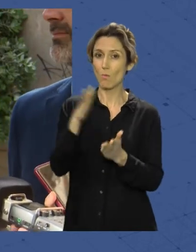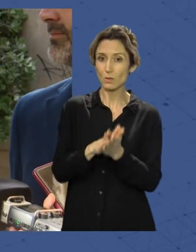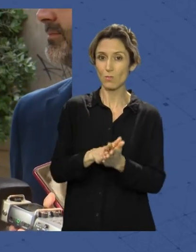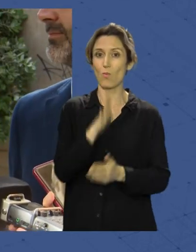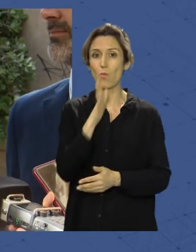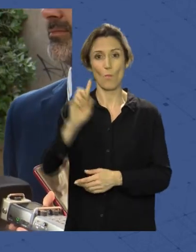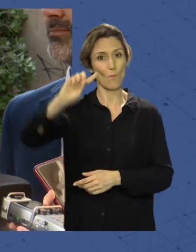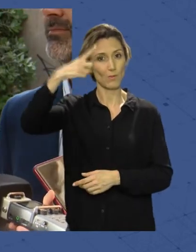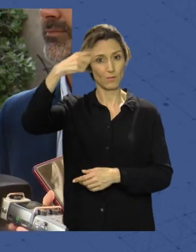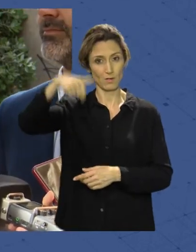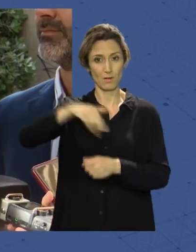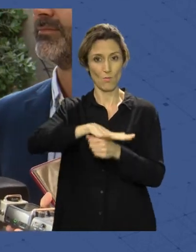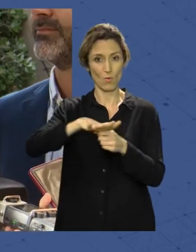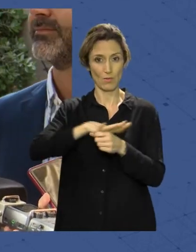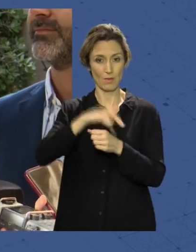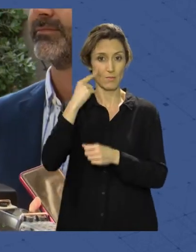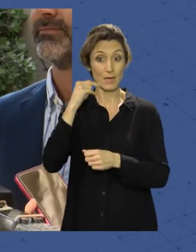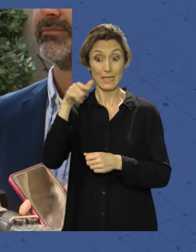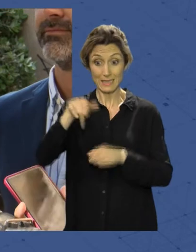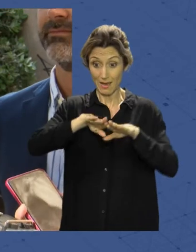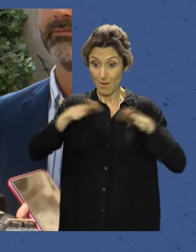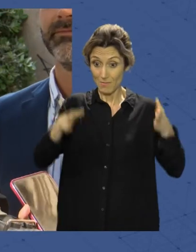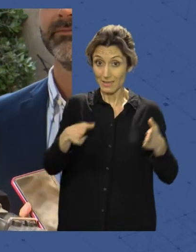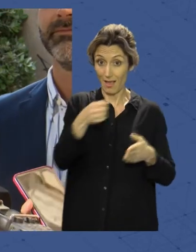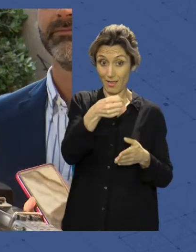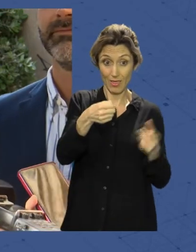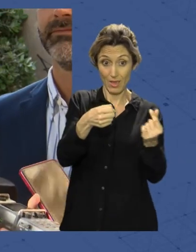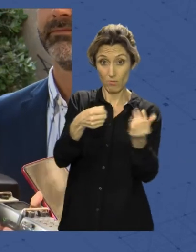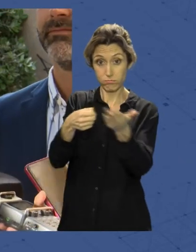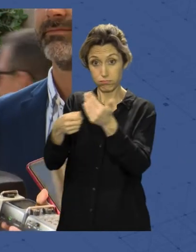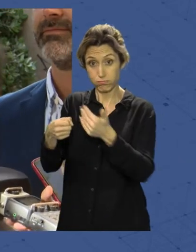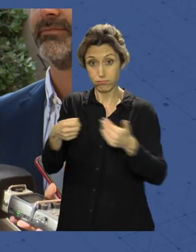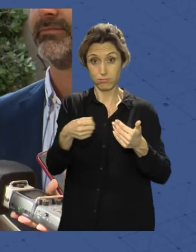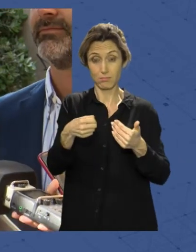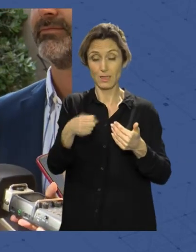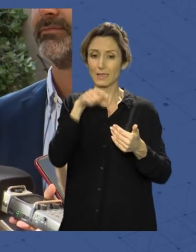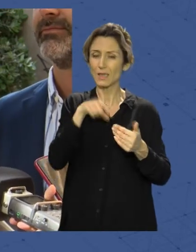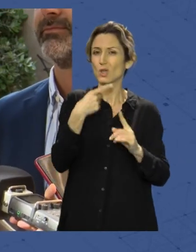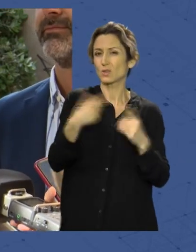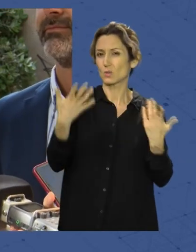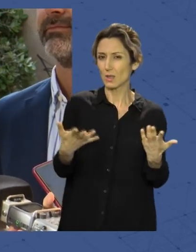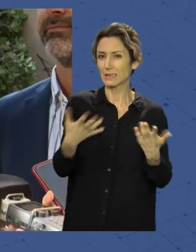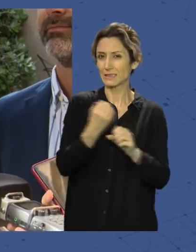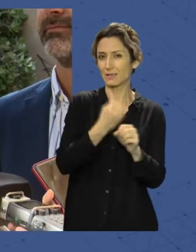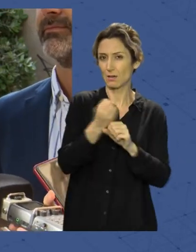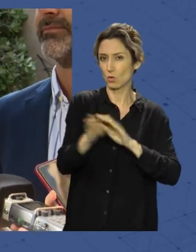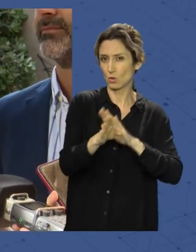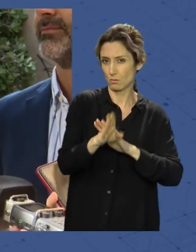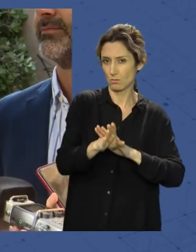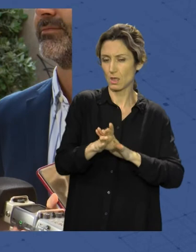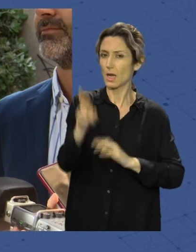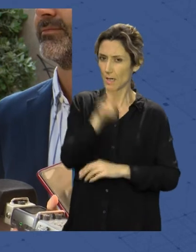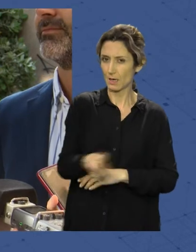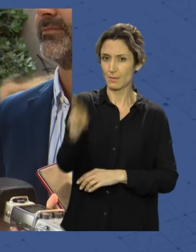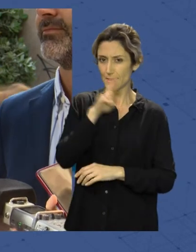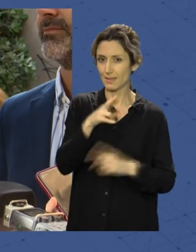nuestra provincia, que con esta mesa y con esta recaudación en concreto pretendemos seguir trabajando e insistiendo en